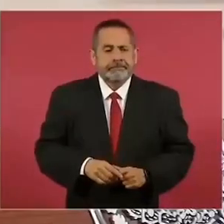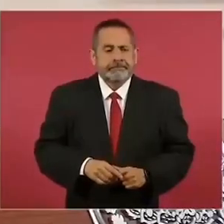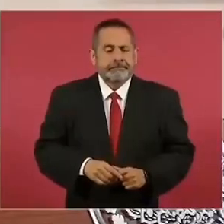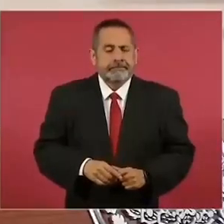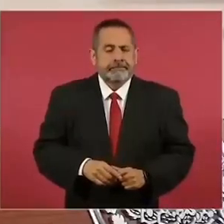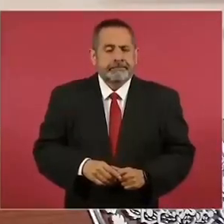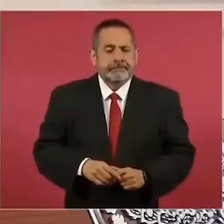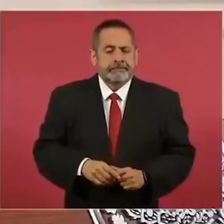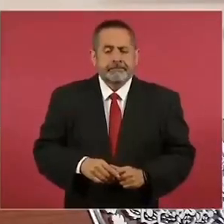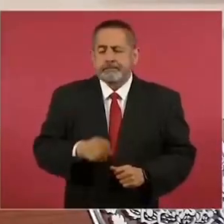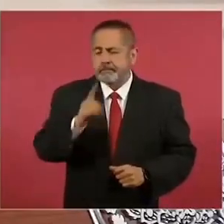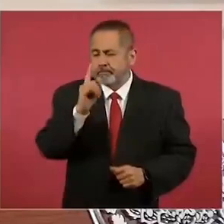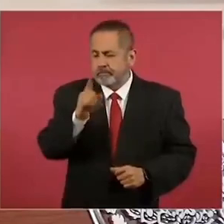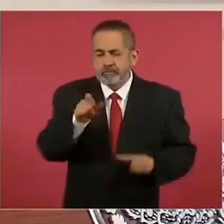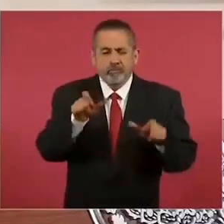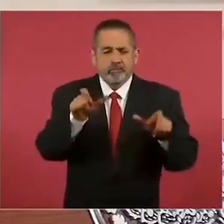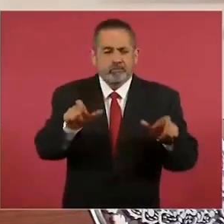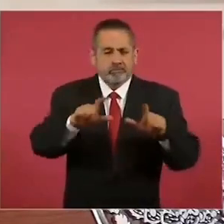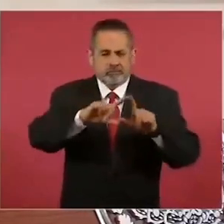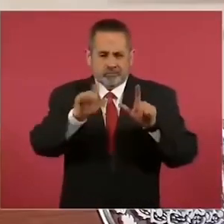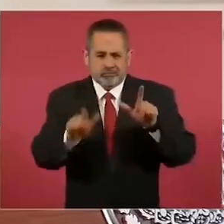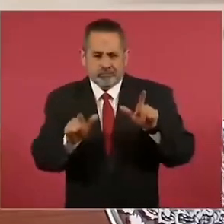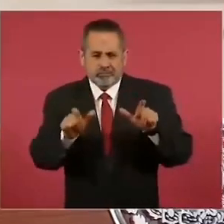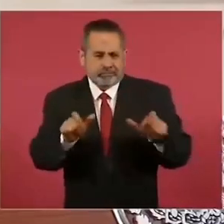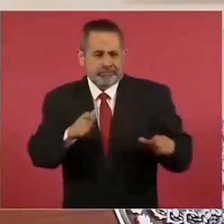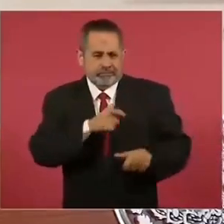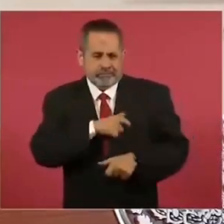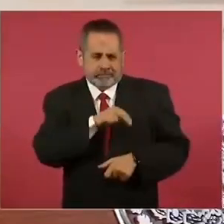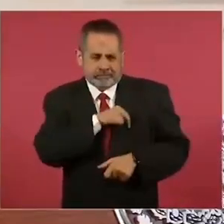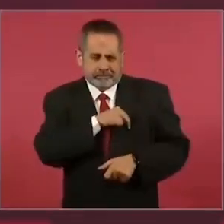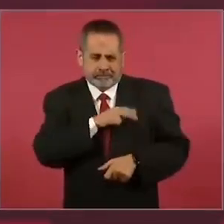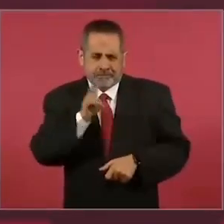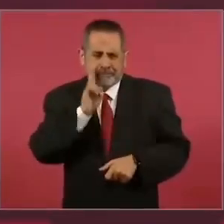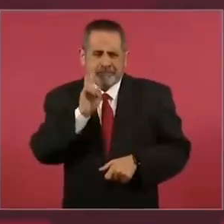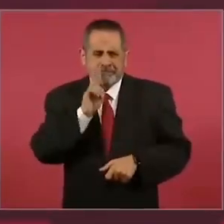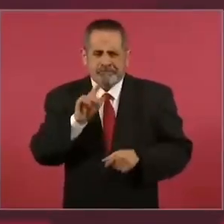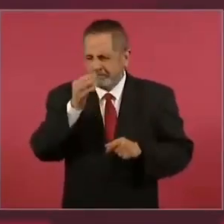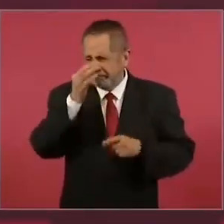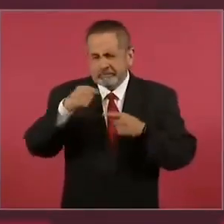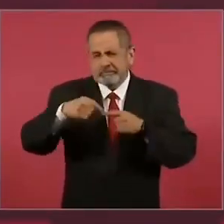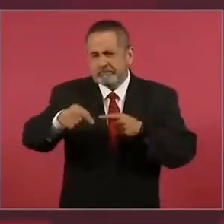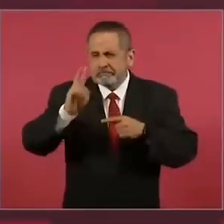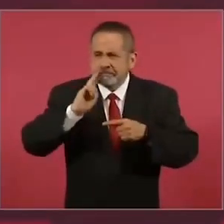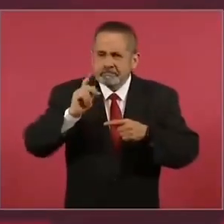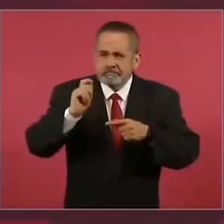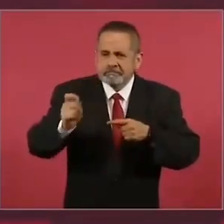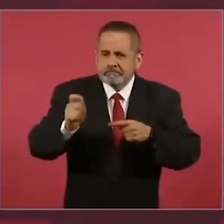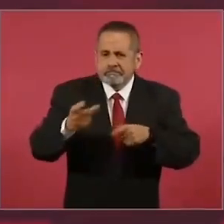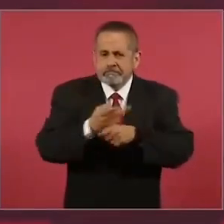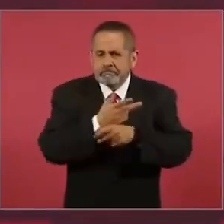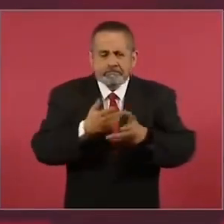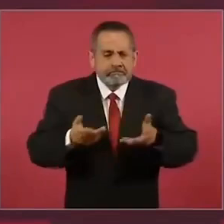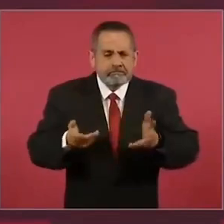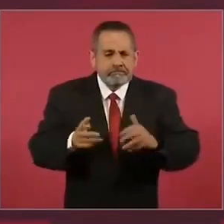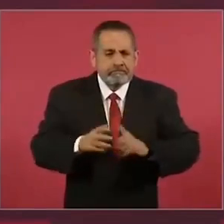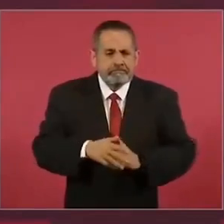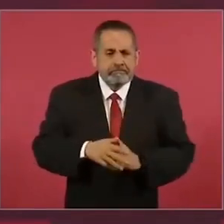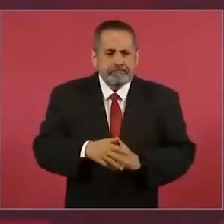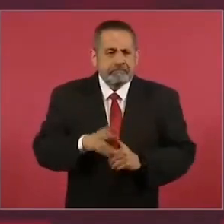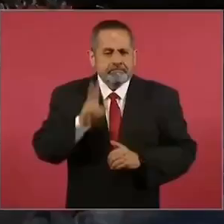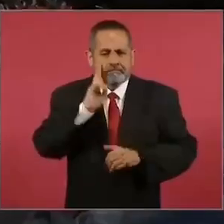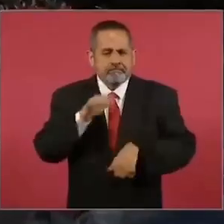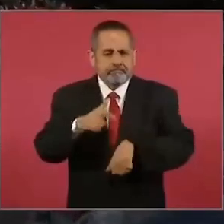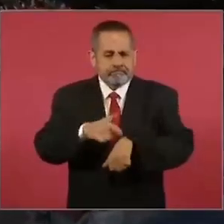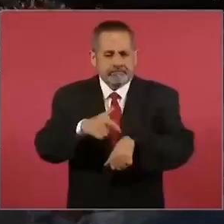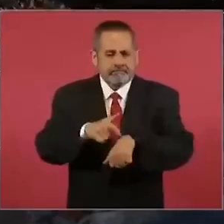Y sólo lo de la Guardia, quiero ver qué va a suceder en estos días, que a lo mejor nos da tiempo